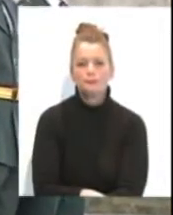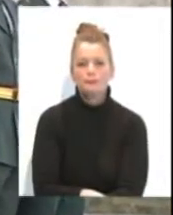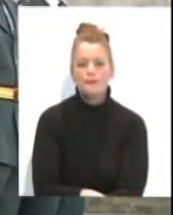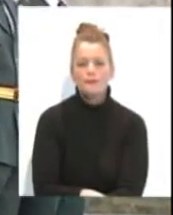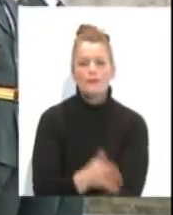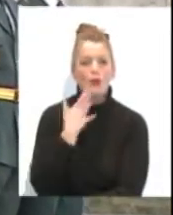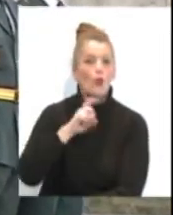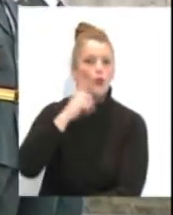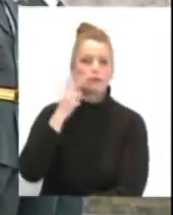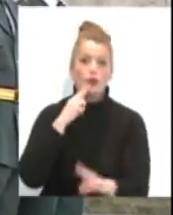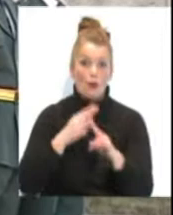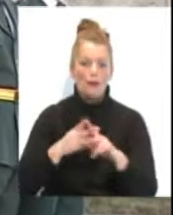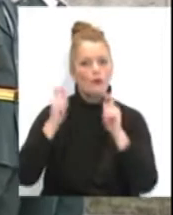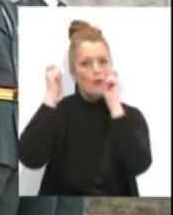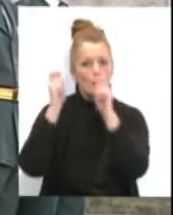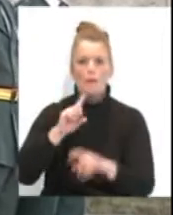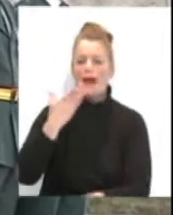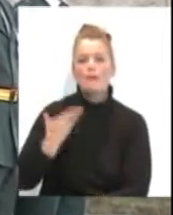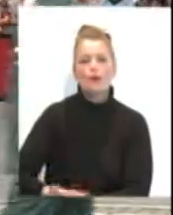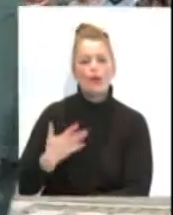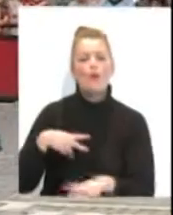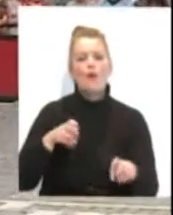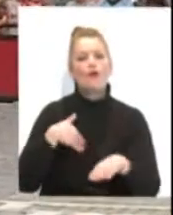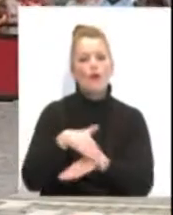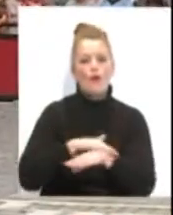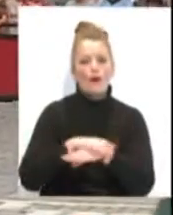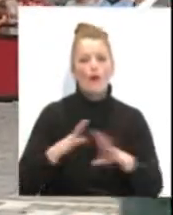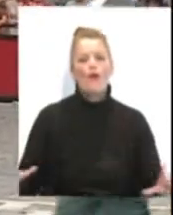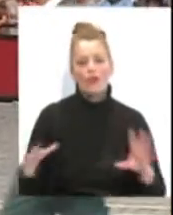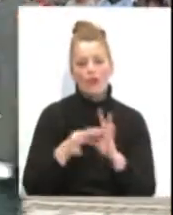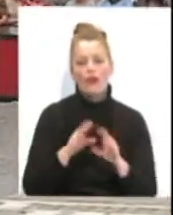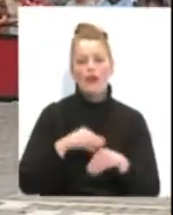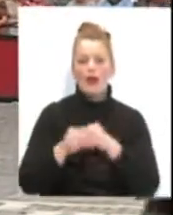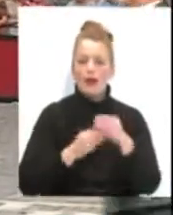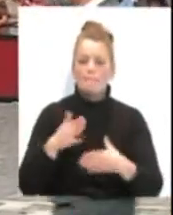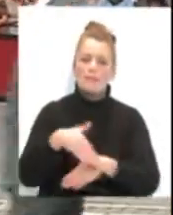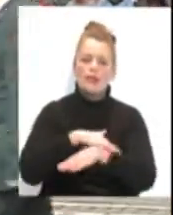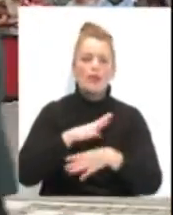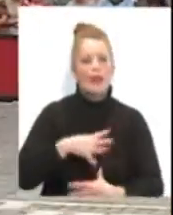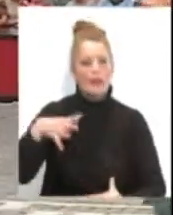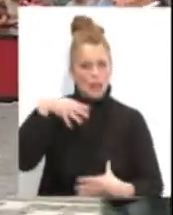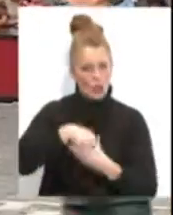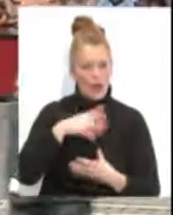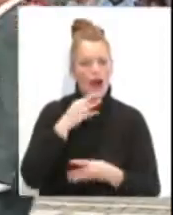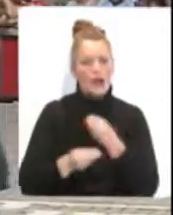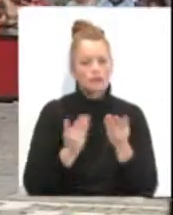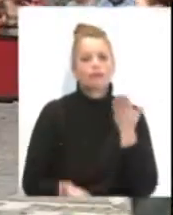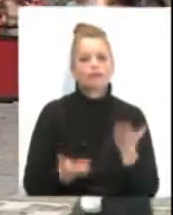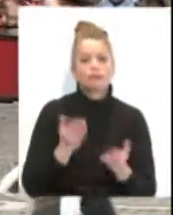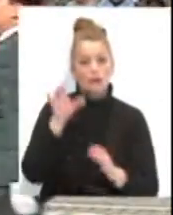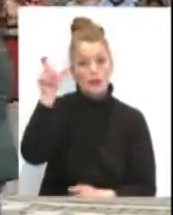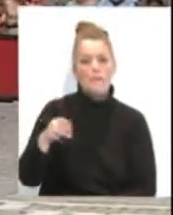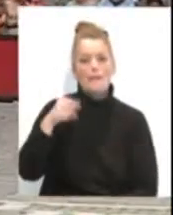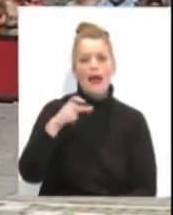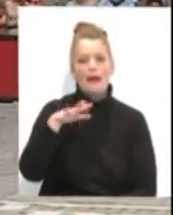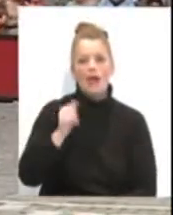Uno de los nombramientos más importantes del nuevo Gobierno de Coalición ha sido realizado en el Ministerio del Interior, donde se ha decidido que María